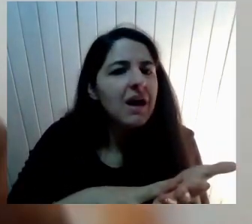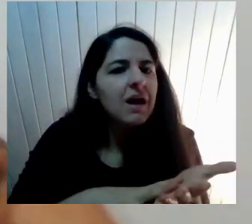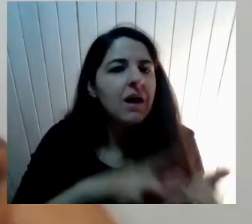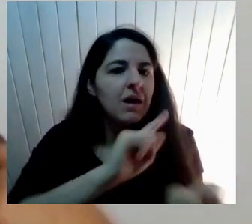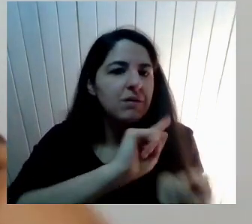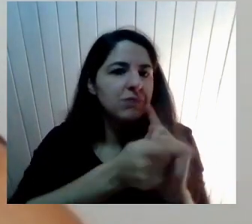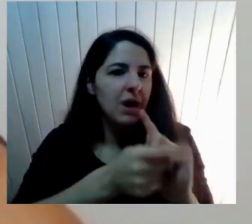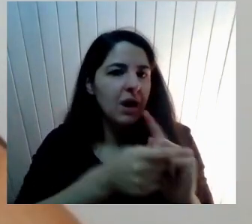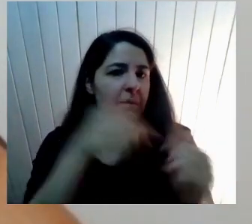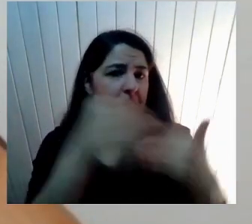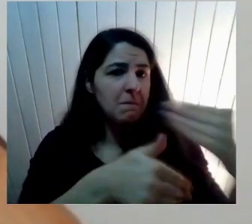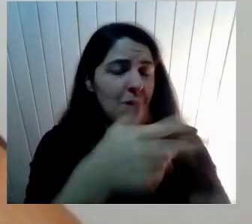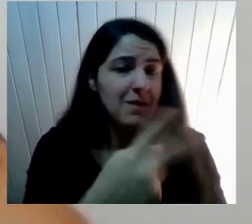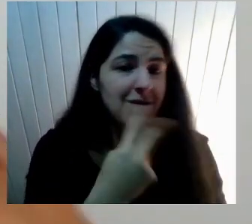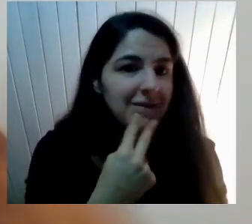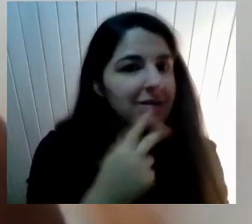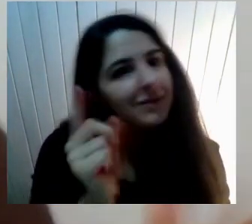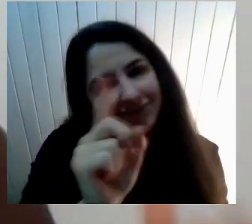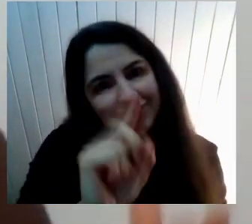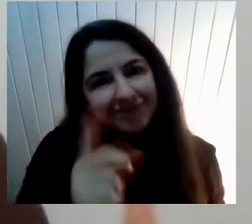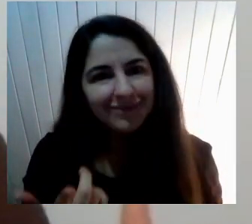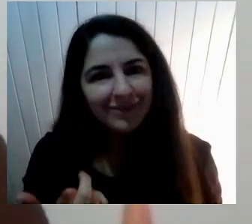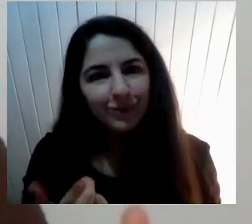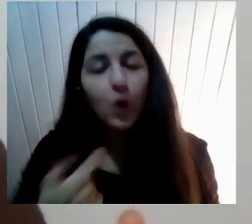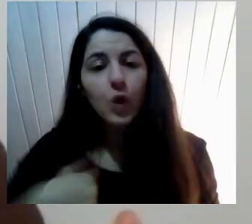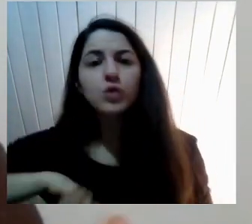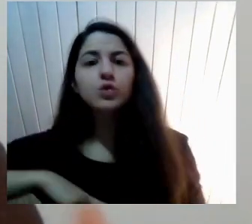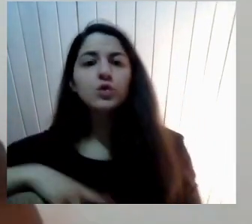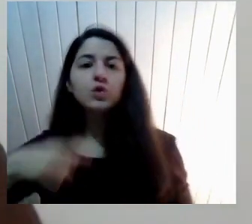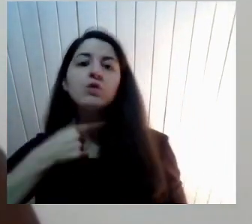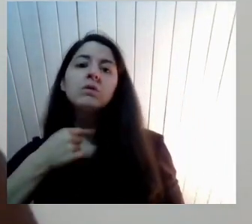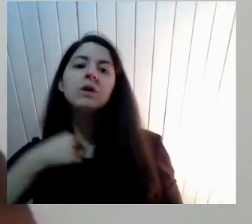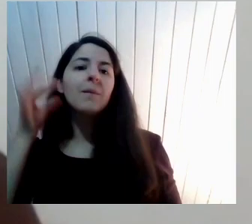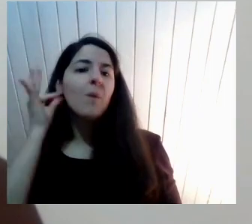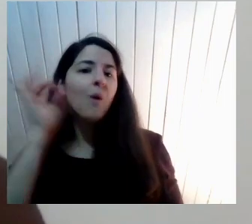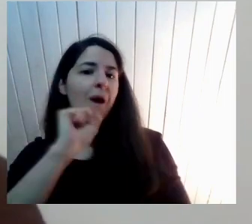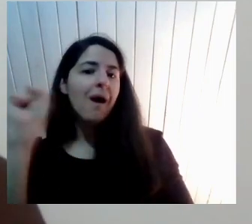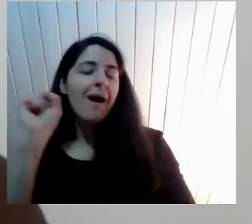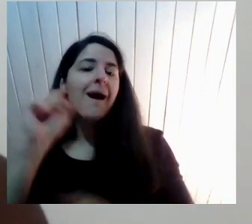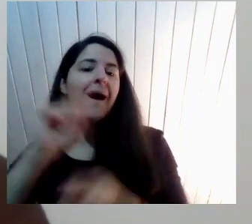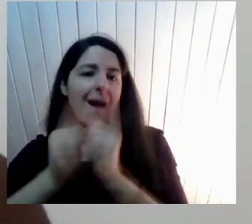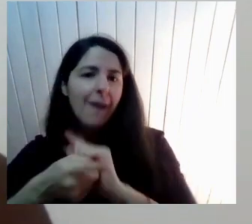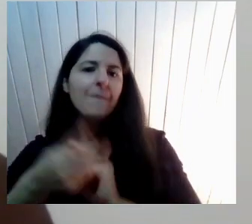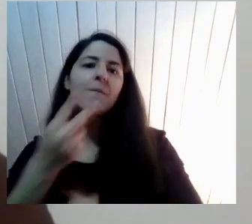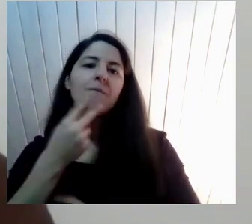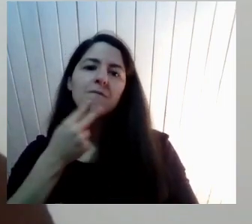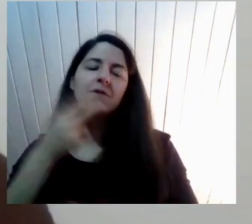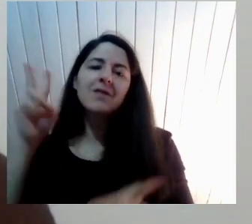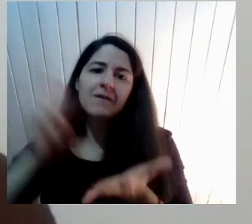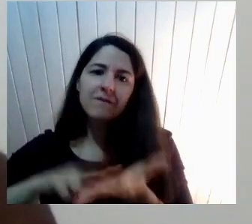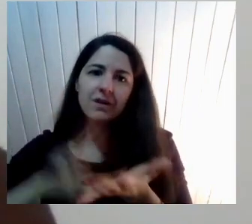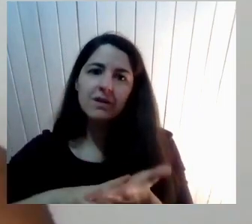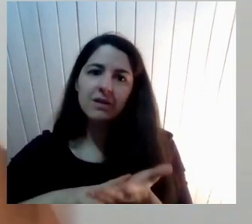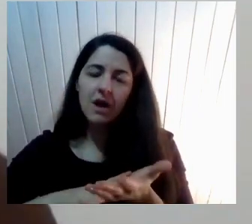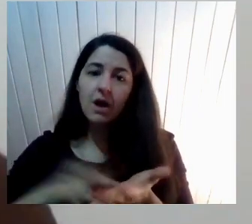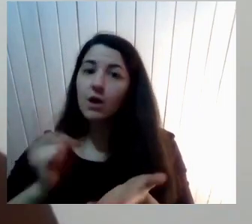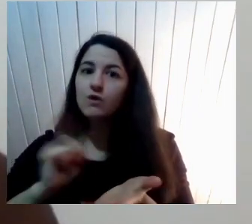es al menos El feminismo Que queremos Que estamos dentro En un movimiento feminista No son condiciones Igualitarias Sino que son